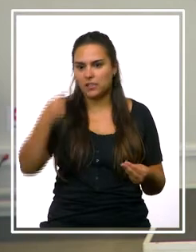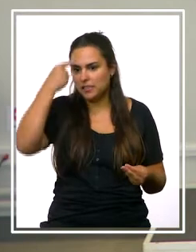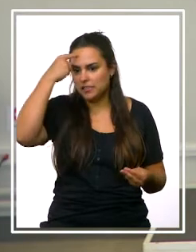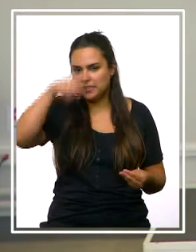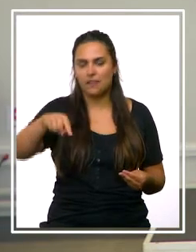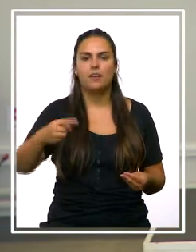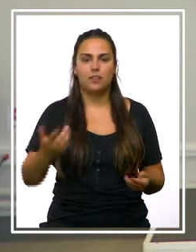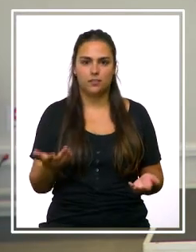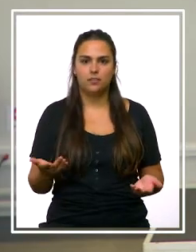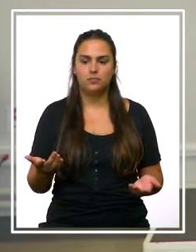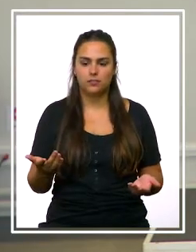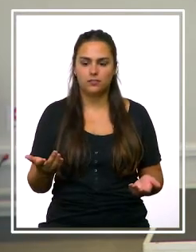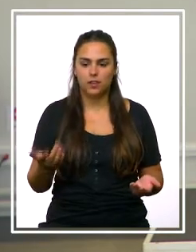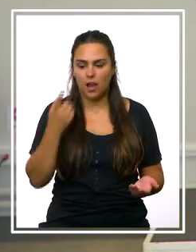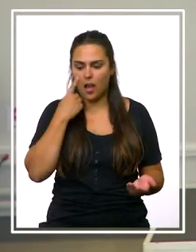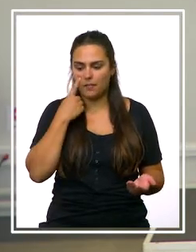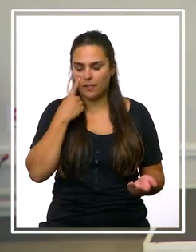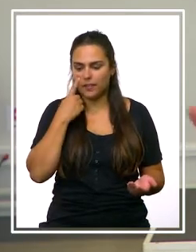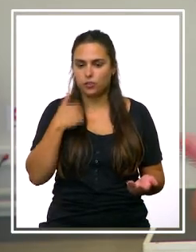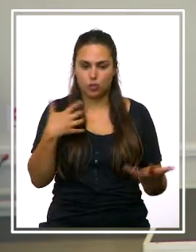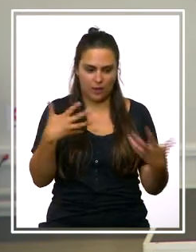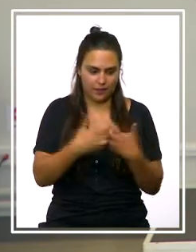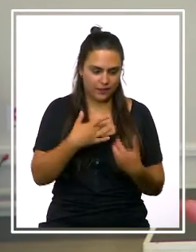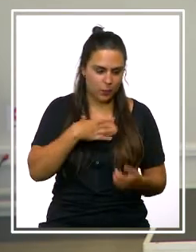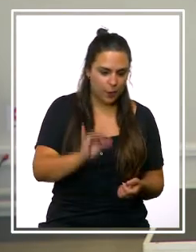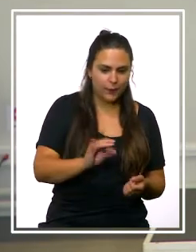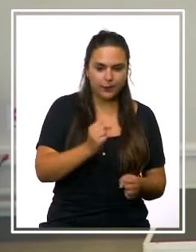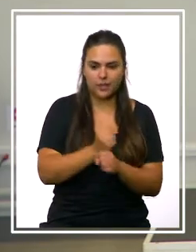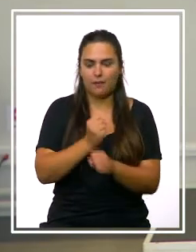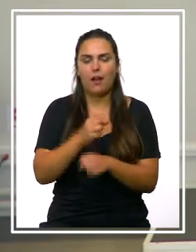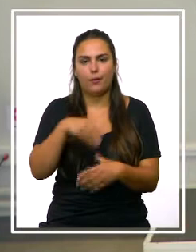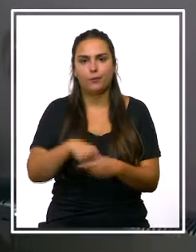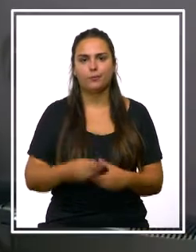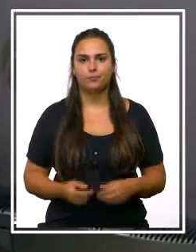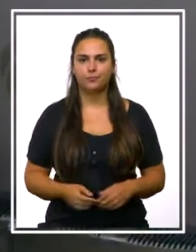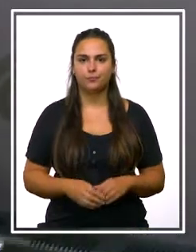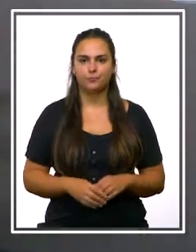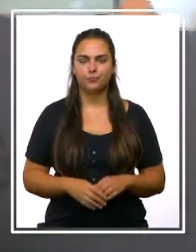tiene que saber de su accidente que puede tener en el trabajo.